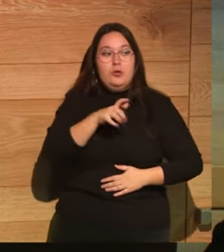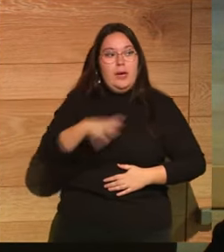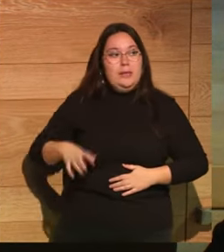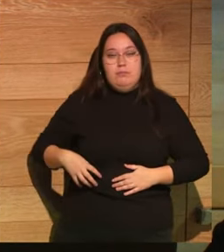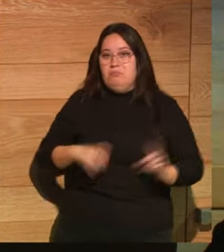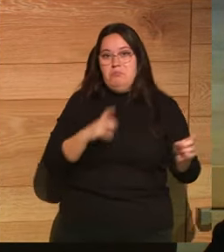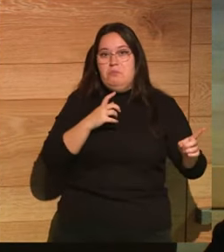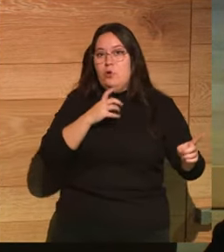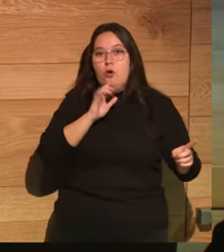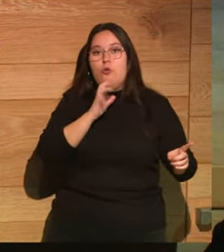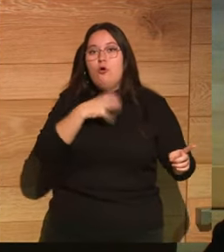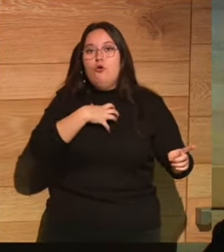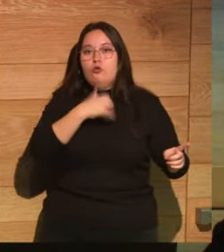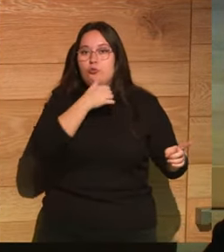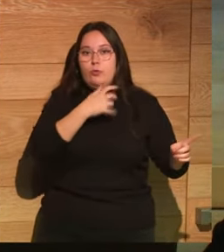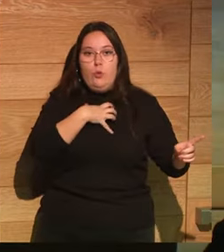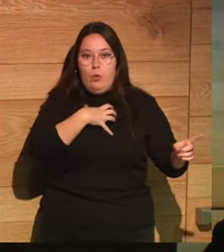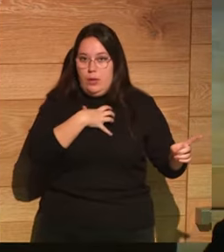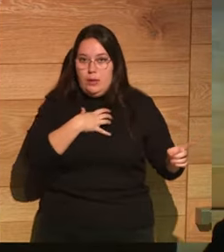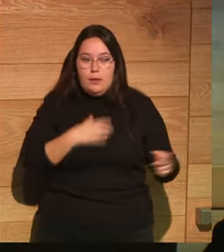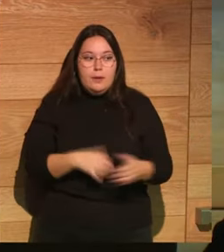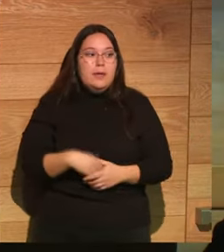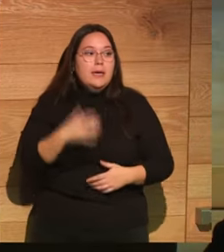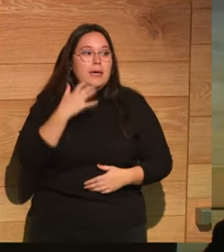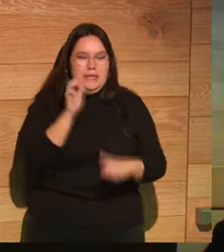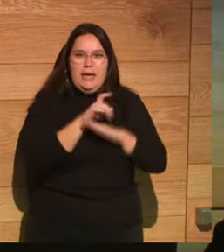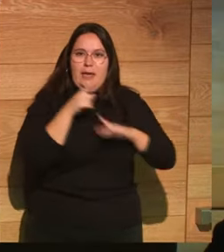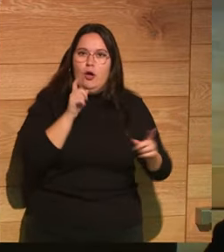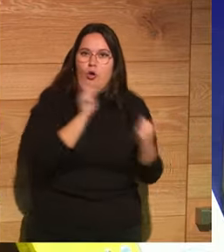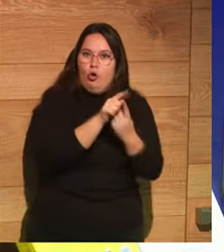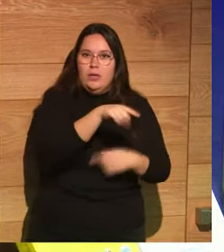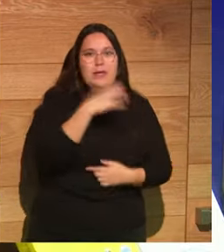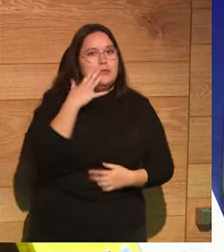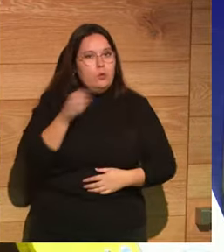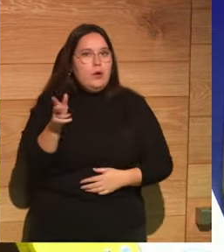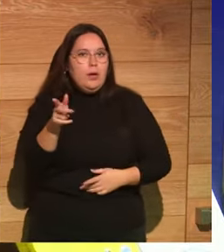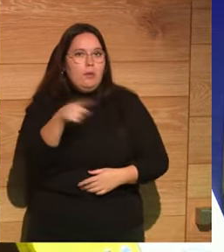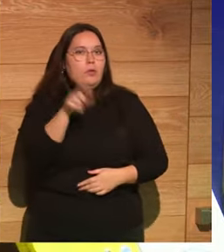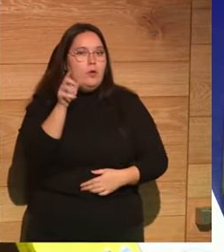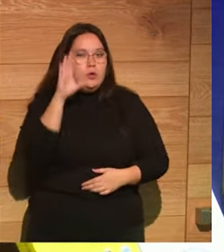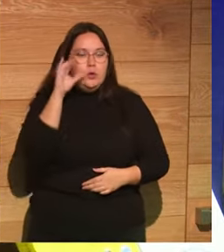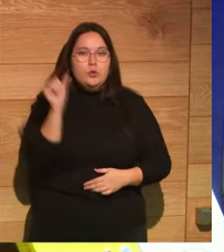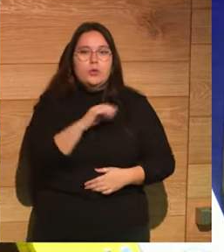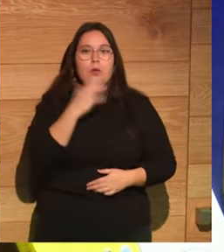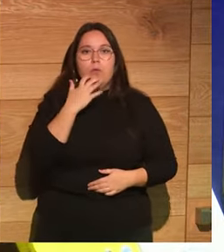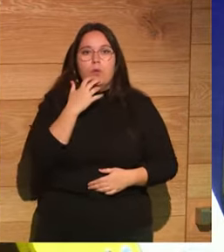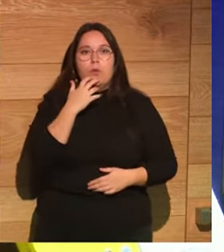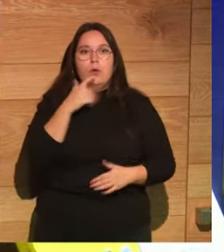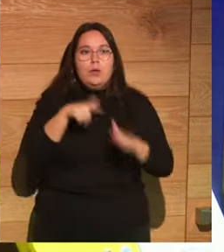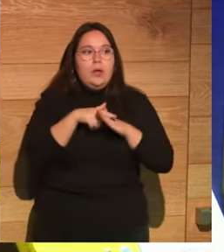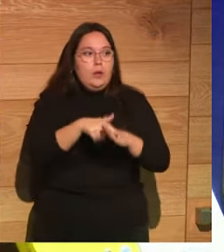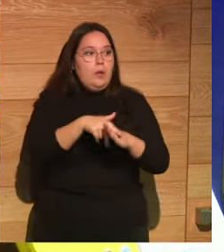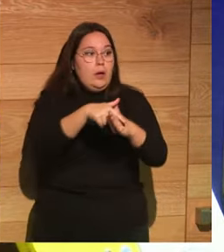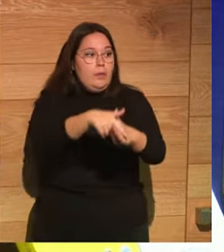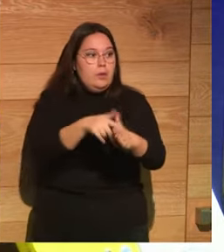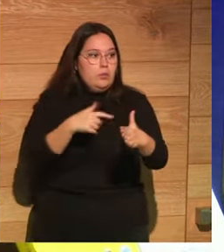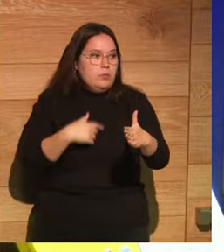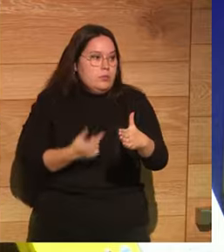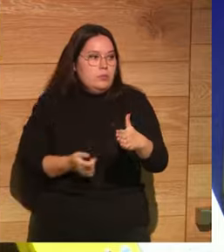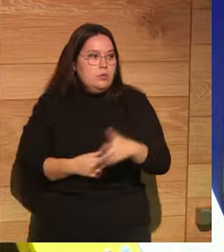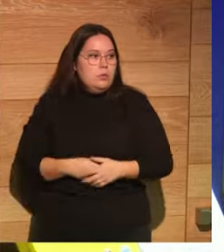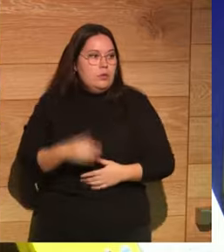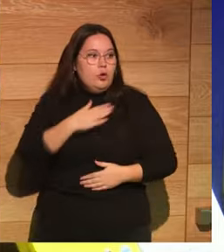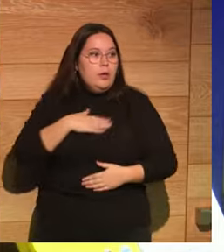se ríe de ellos cuando les dice por ejemplo seguro que esto lo habéis oído que quería nombrar cónsul a su caballo esto no es real obviamente